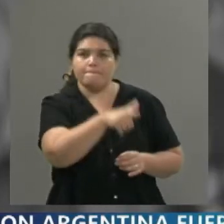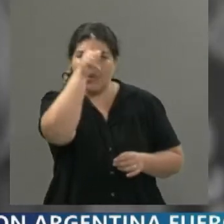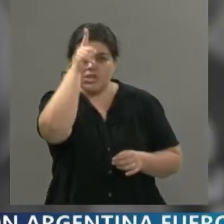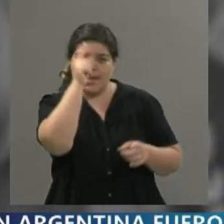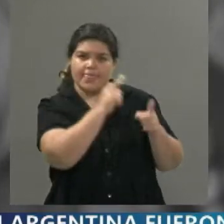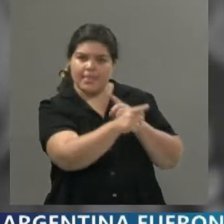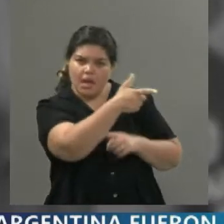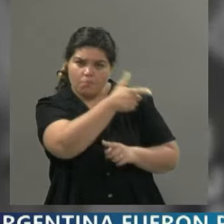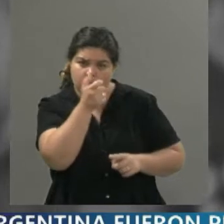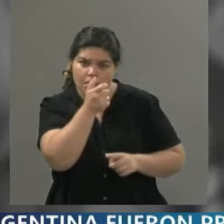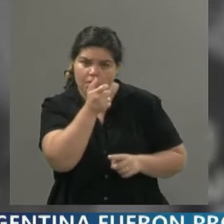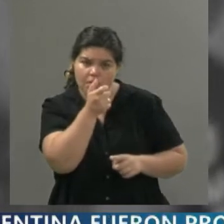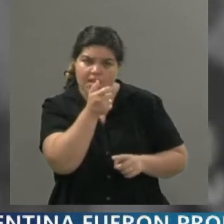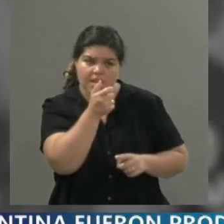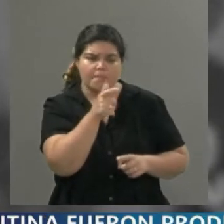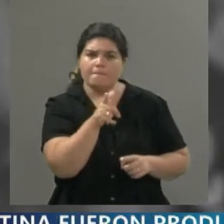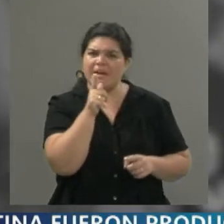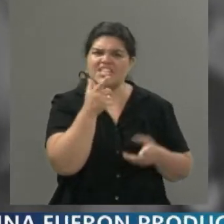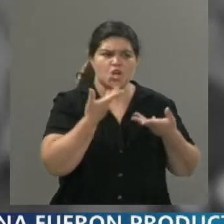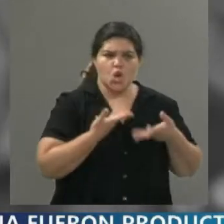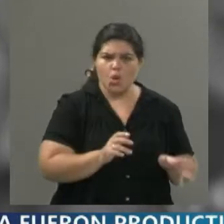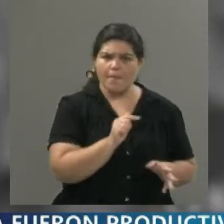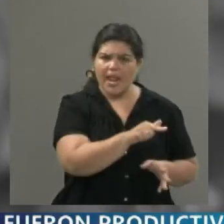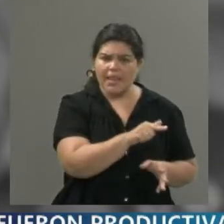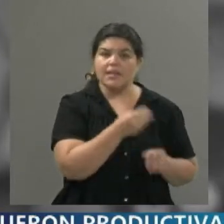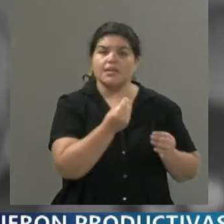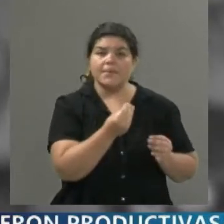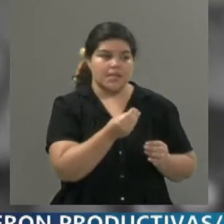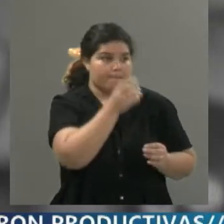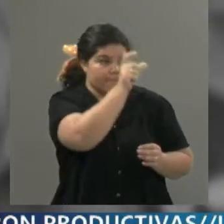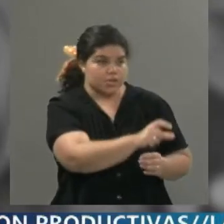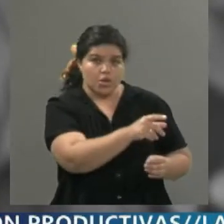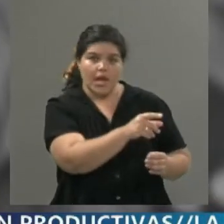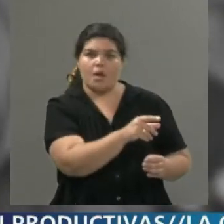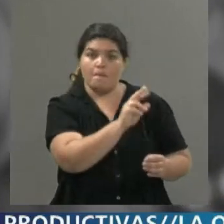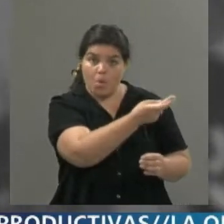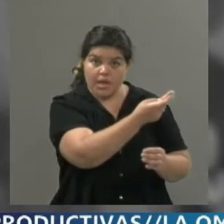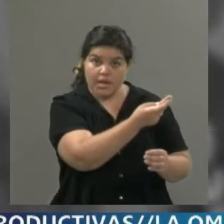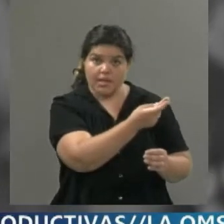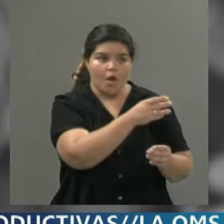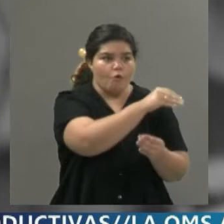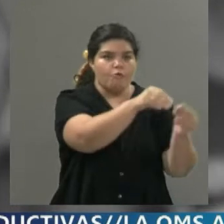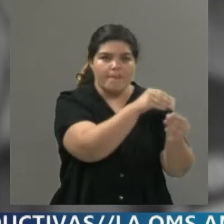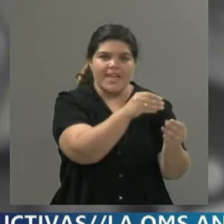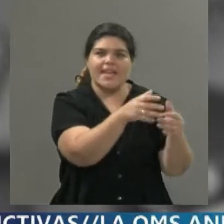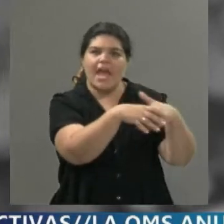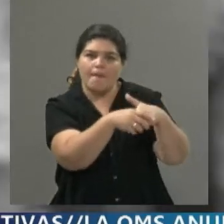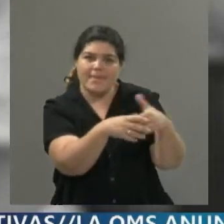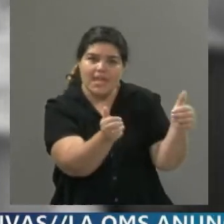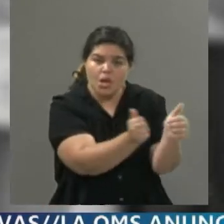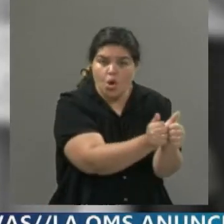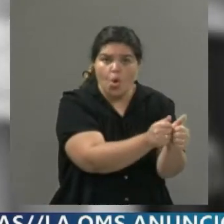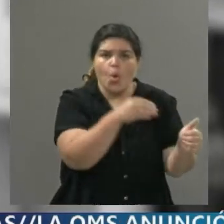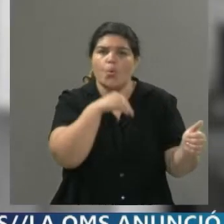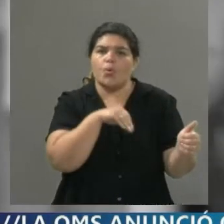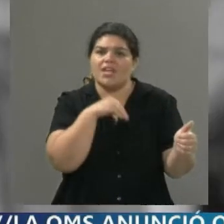por lo general son naturalizados por la gente del entorno de la víctima o por la víctima, antes de